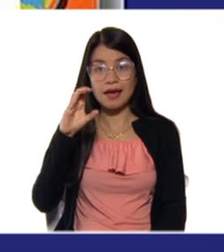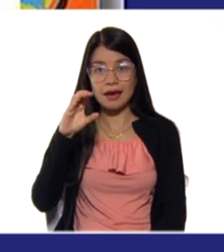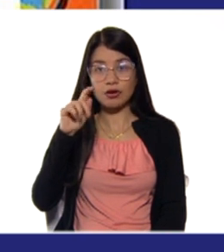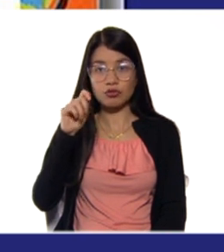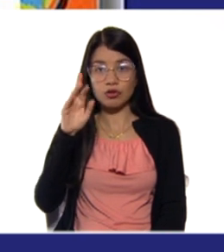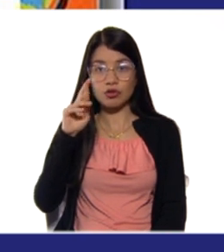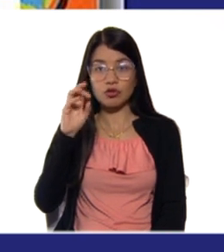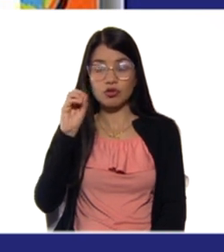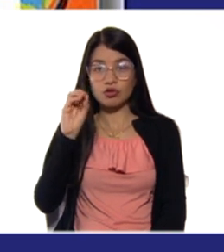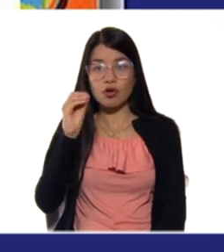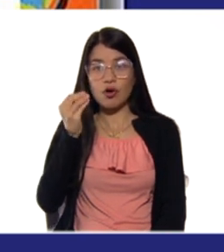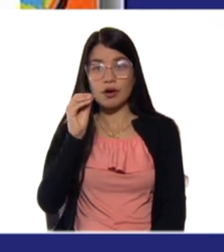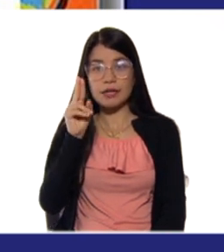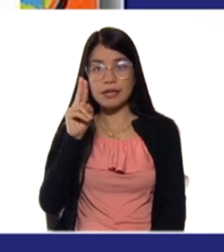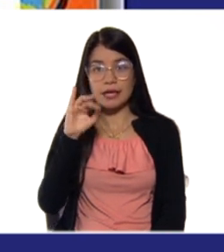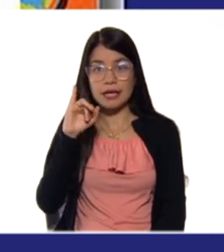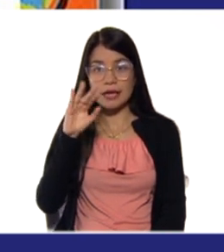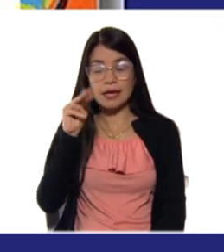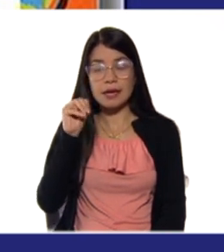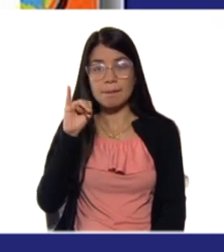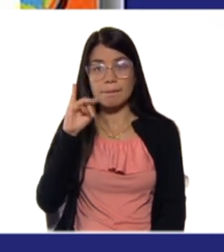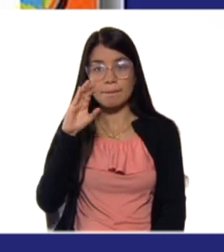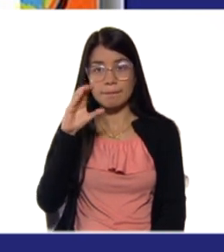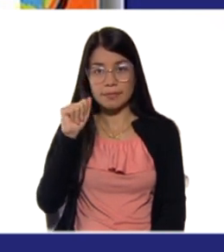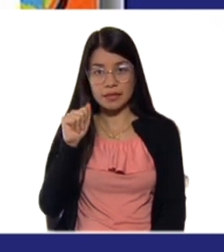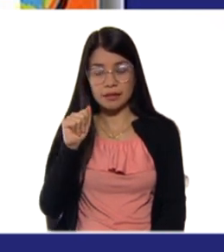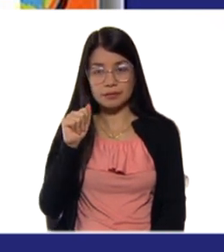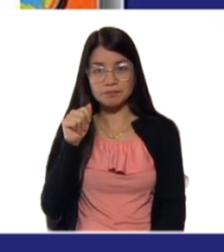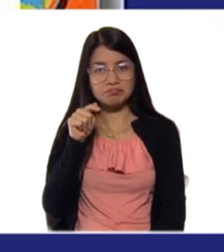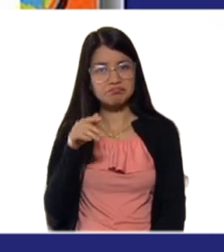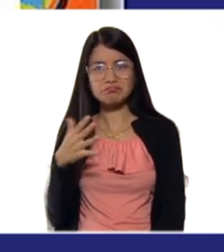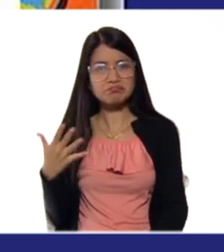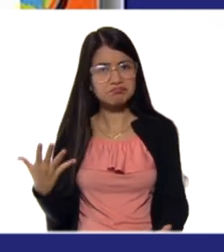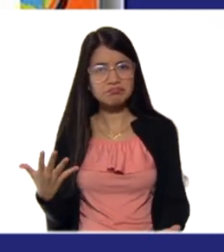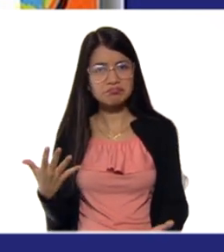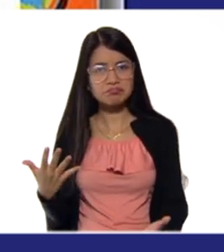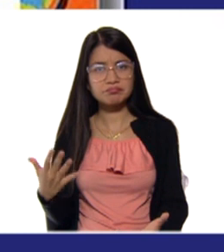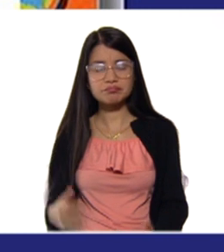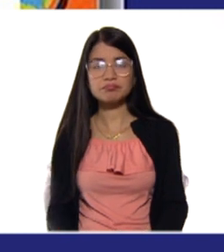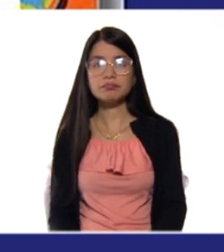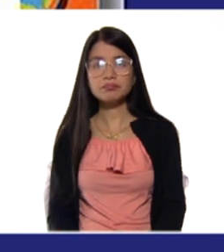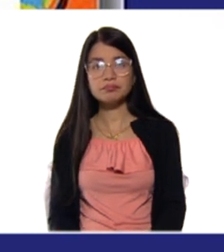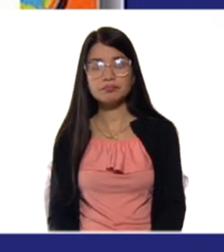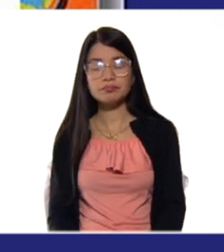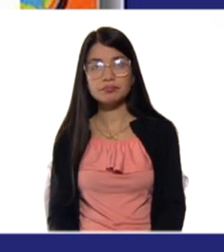¿Y qué es la electroquímica? La electroquímica es la rama de la química que estudia la